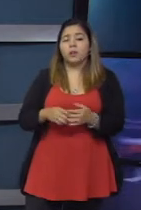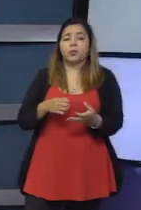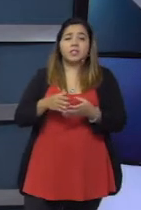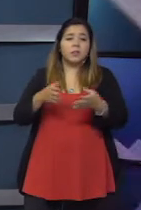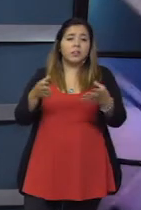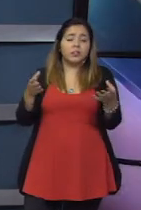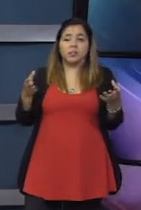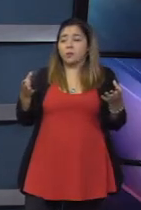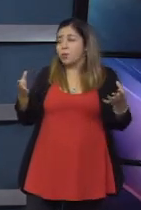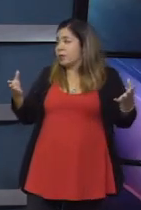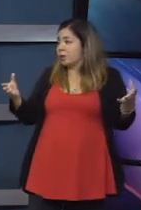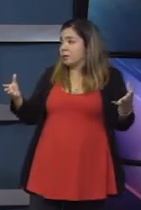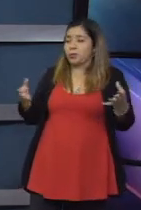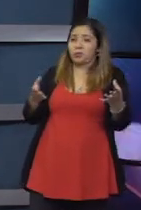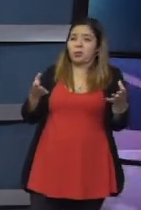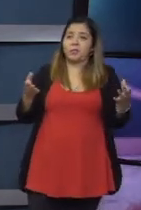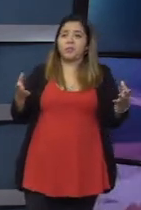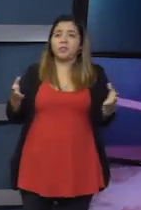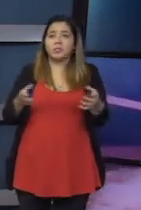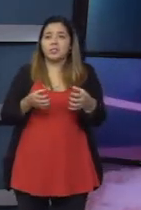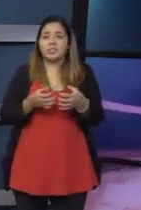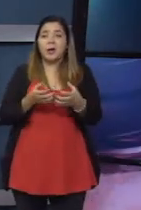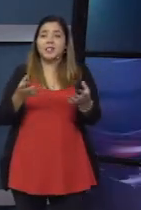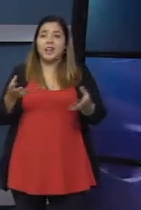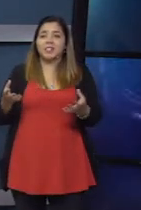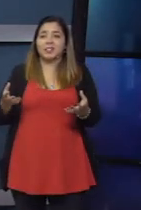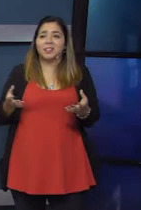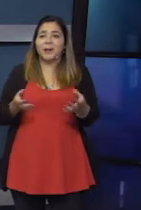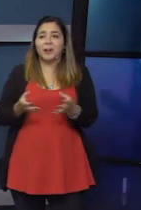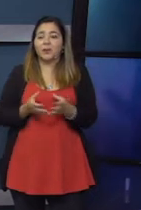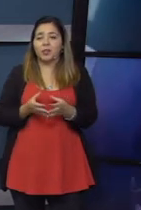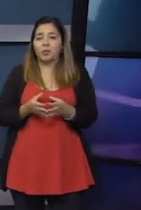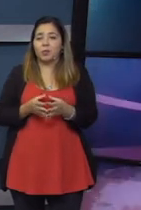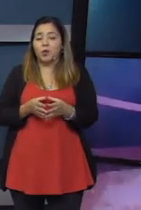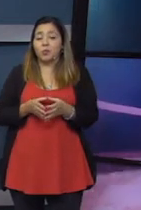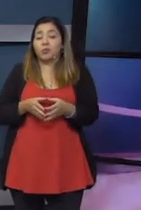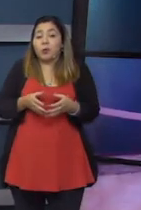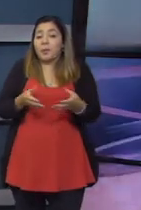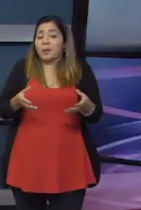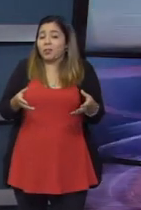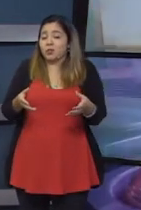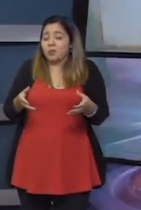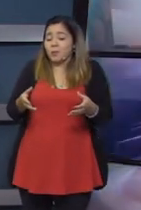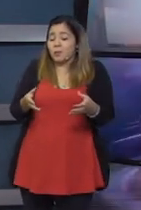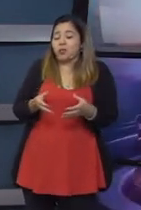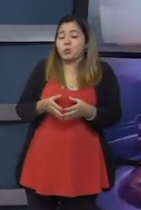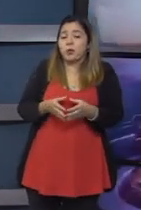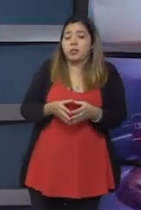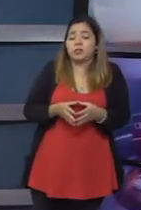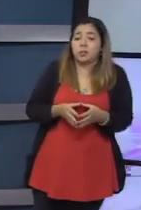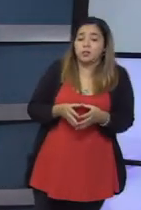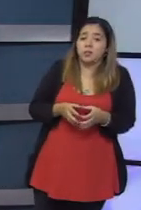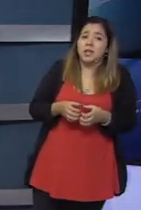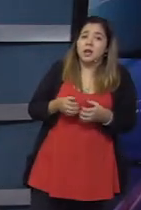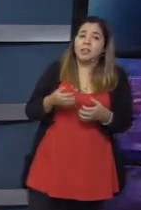podrá dictar los mecanismos para ponerse los sueldos a ellos mismos, ¿no?